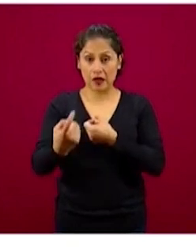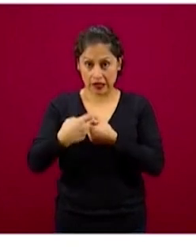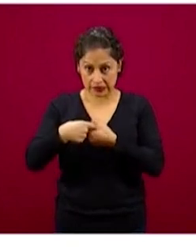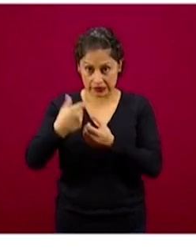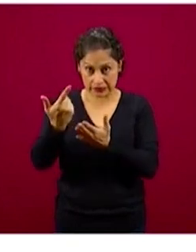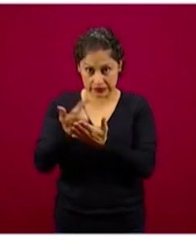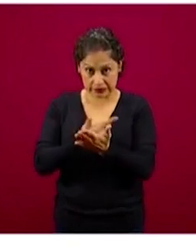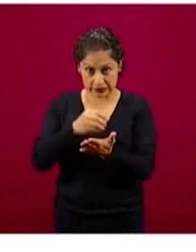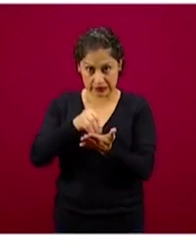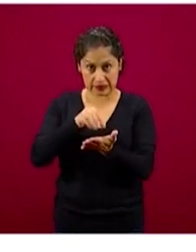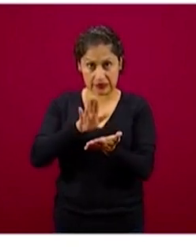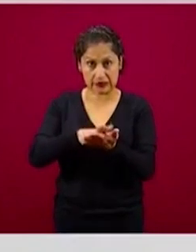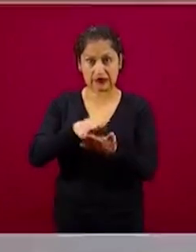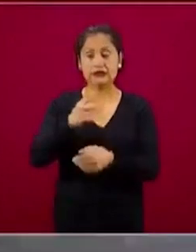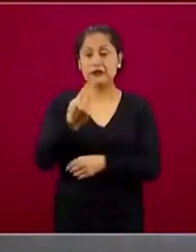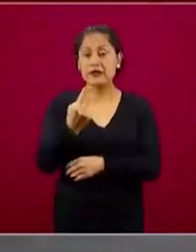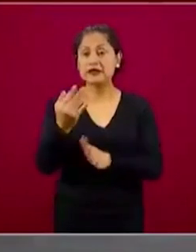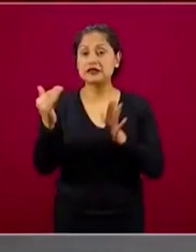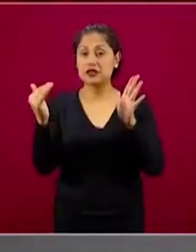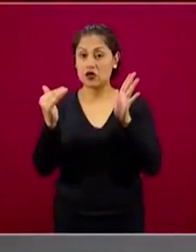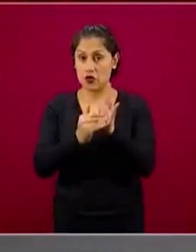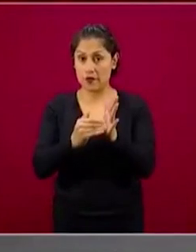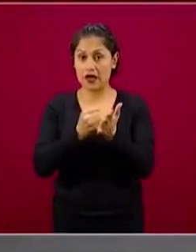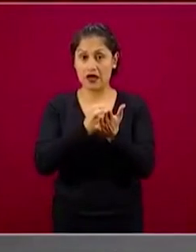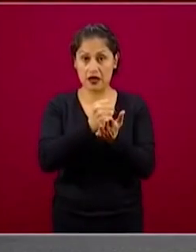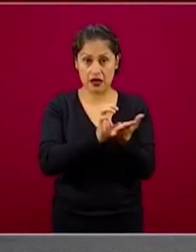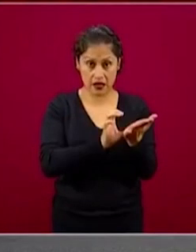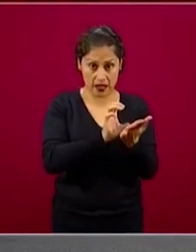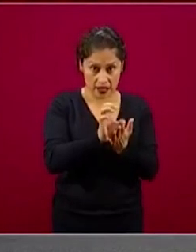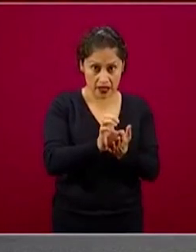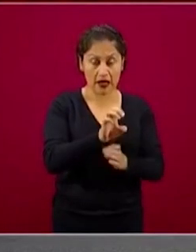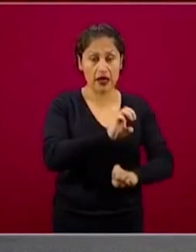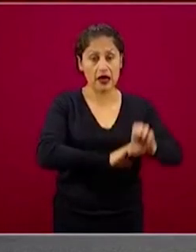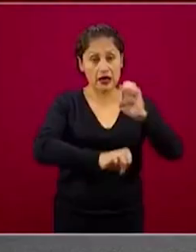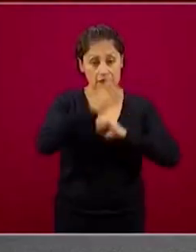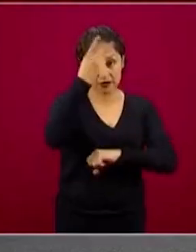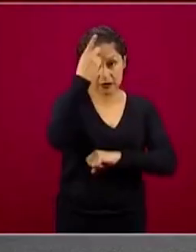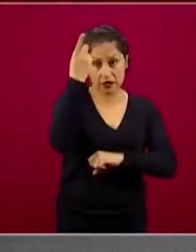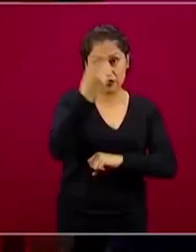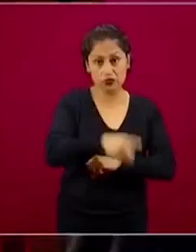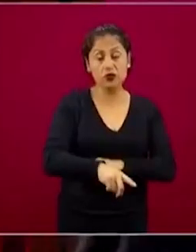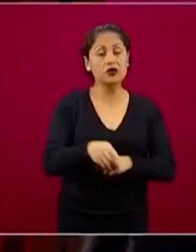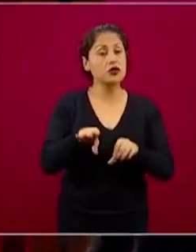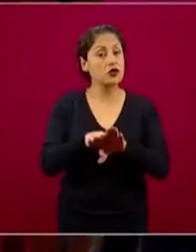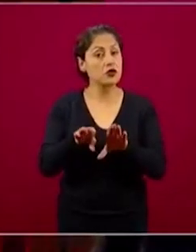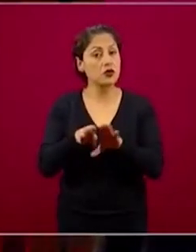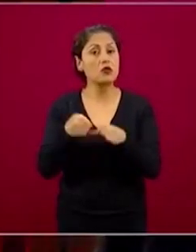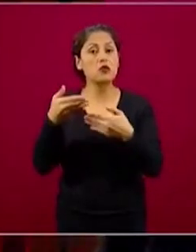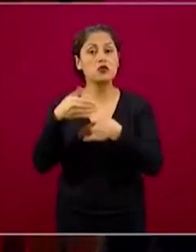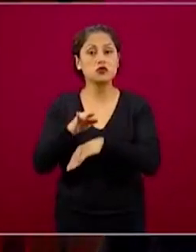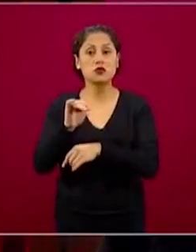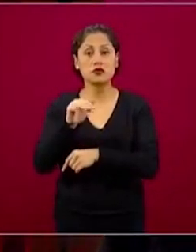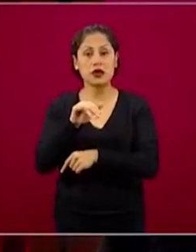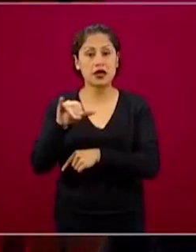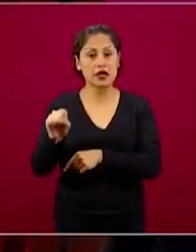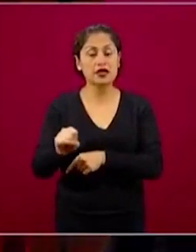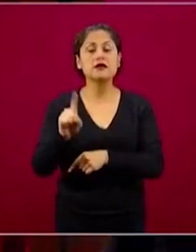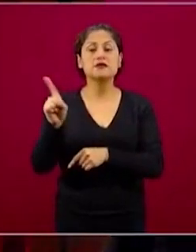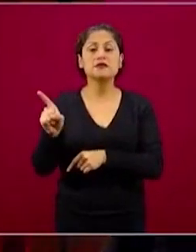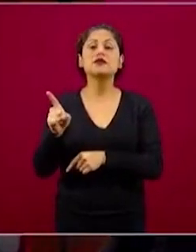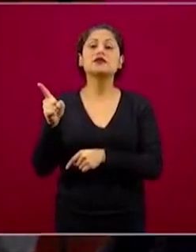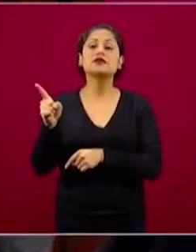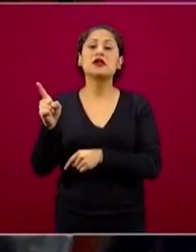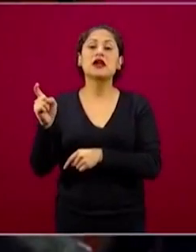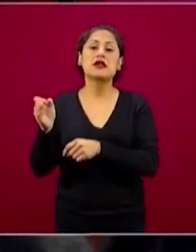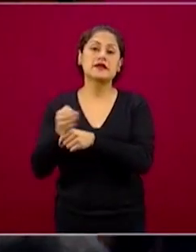mil pesos para empresarios vía la plataforma del IMSS y después con Economía y el Pago de la Tesorería